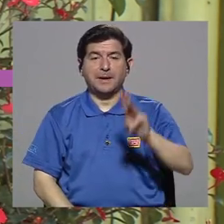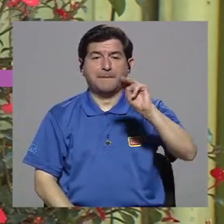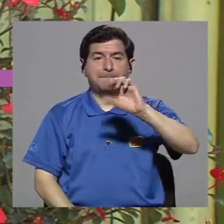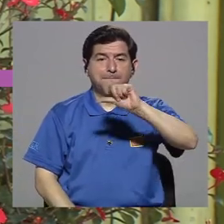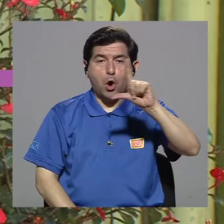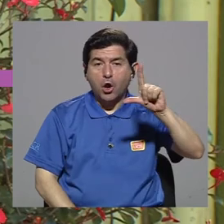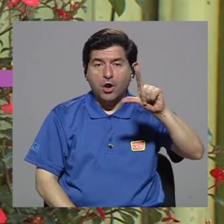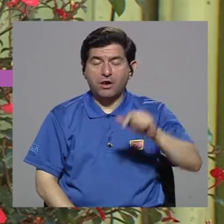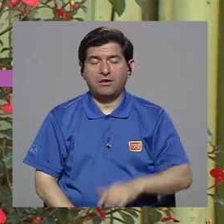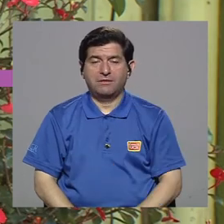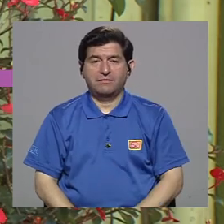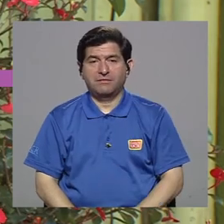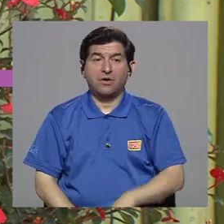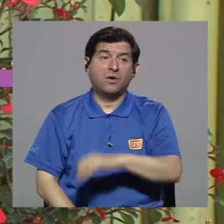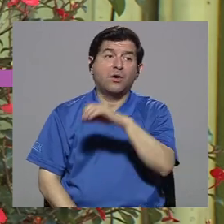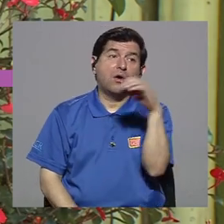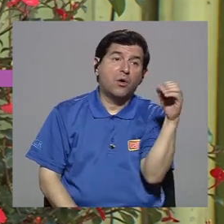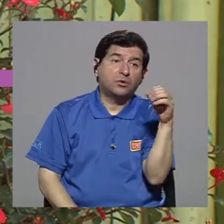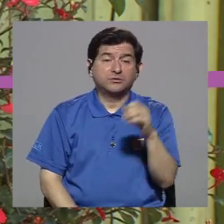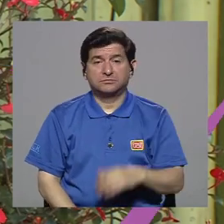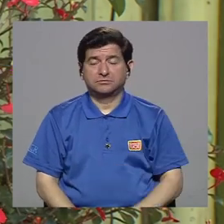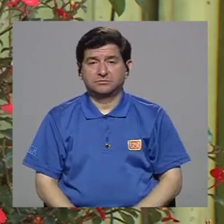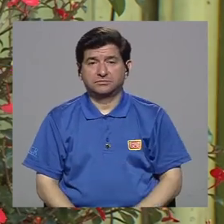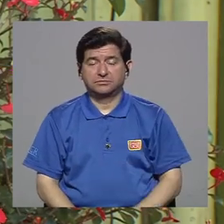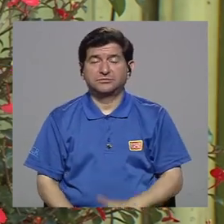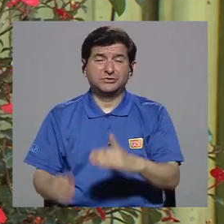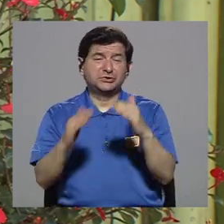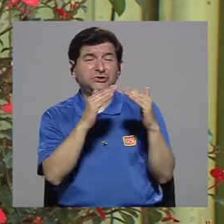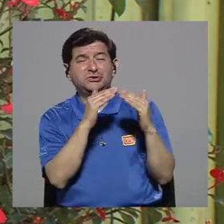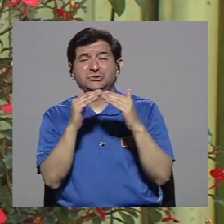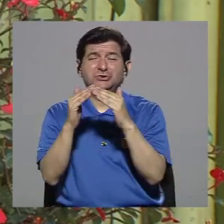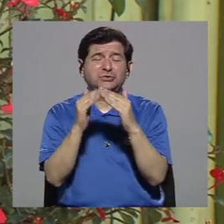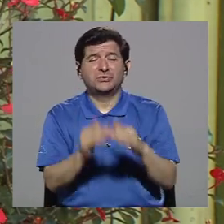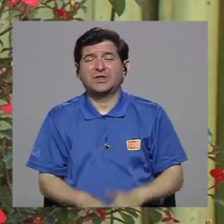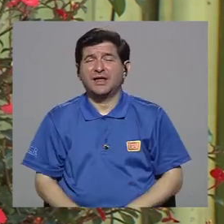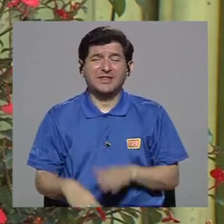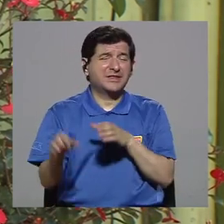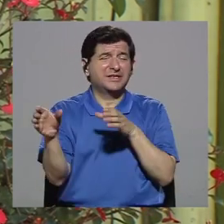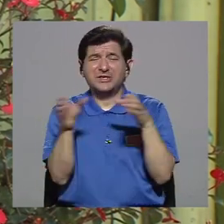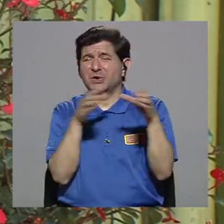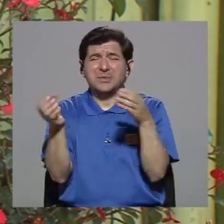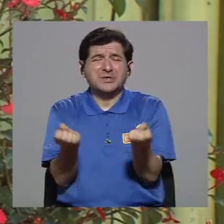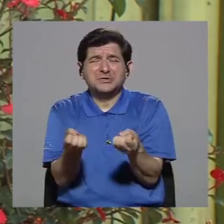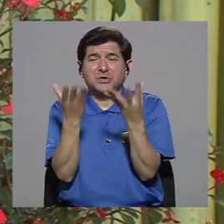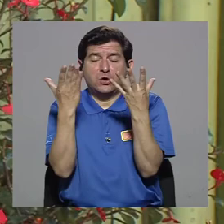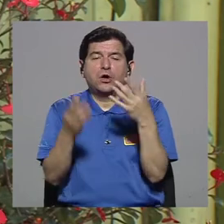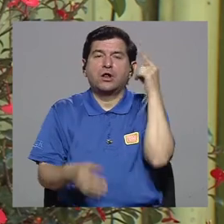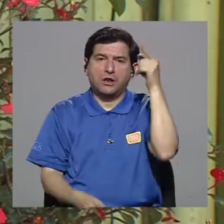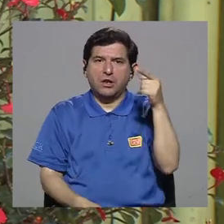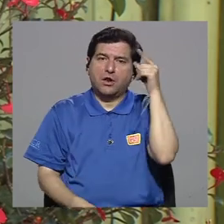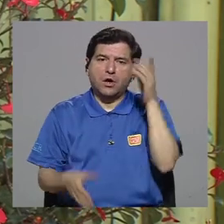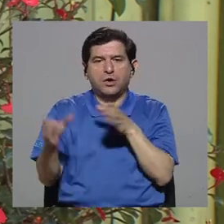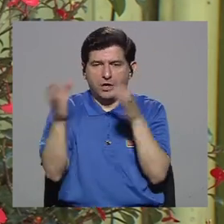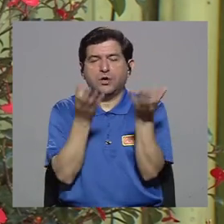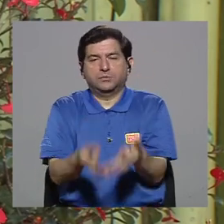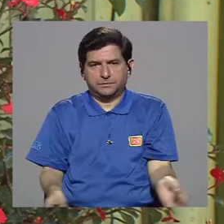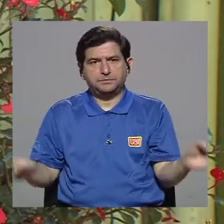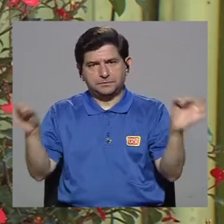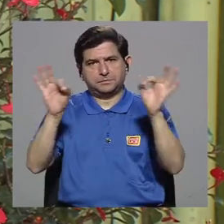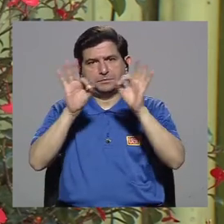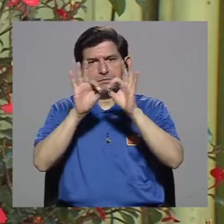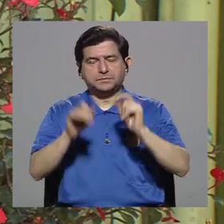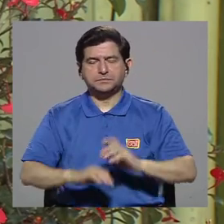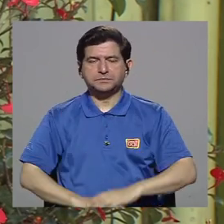o ciudades llenas de comercio. Por supuesto que el comercio es